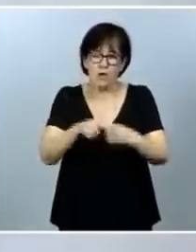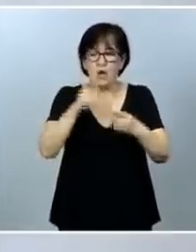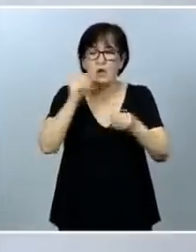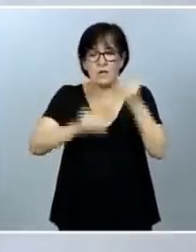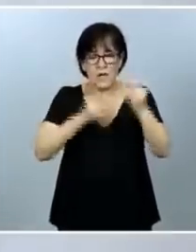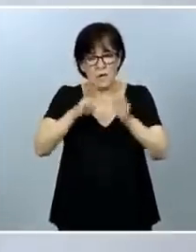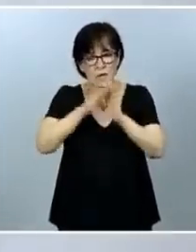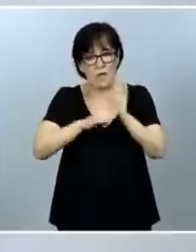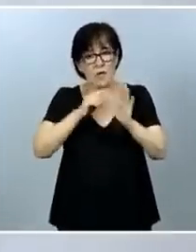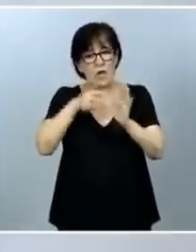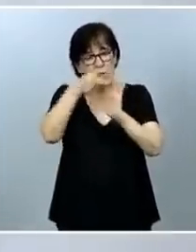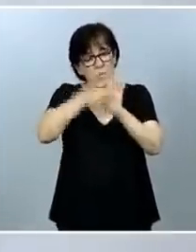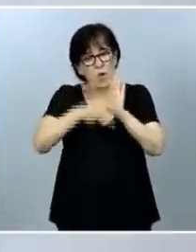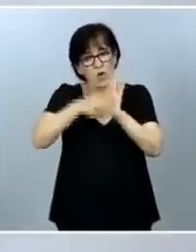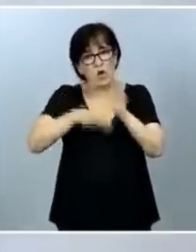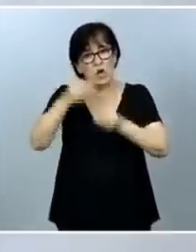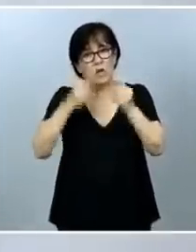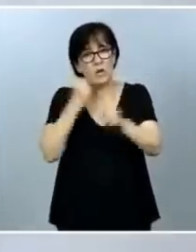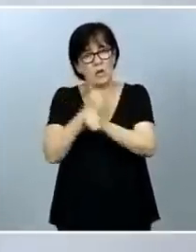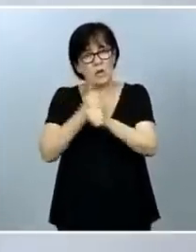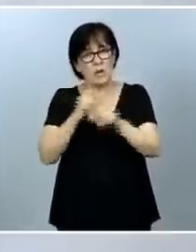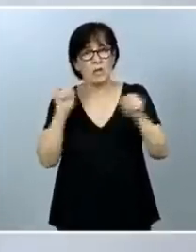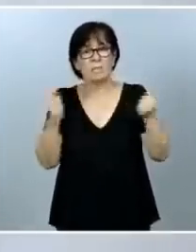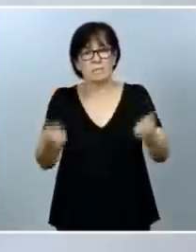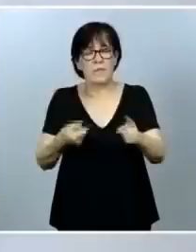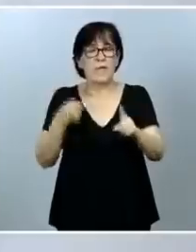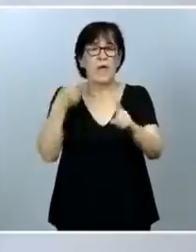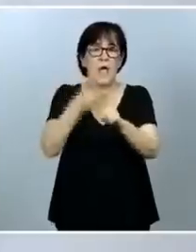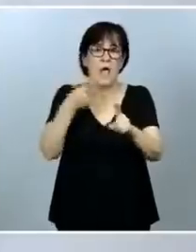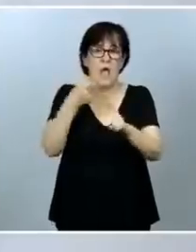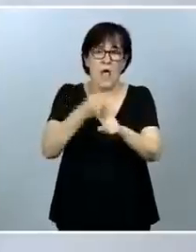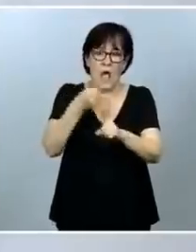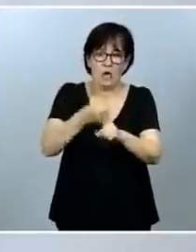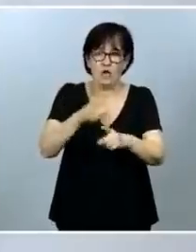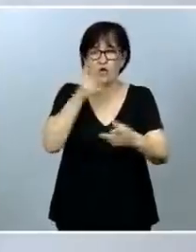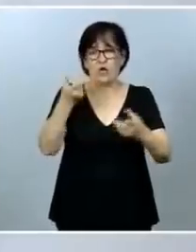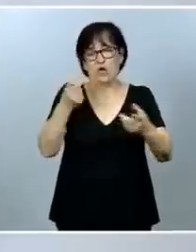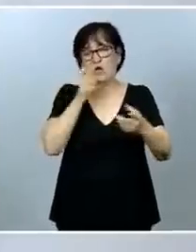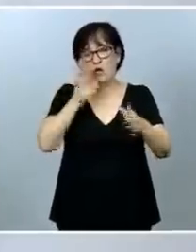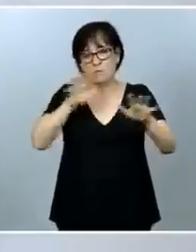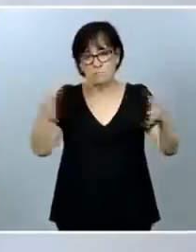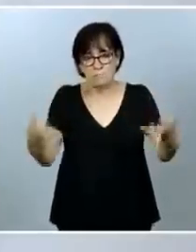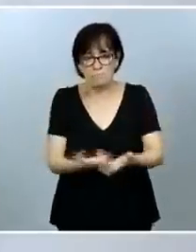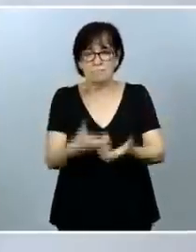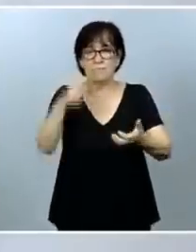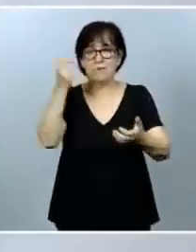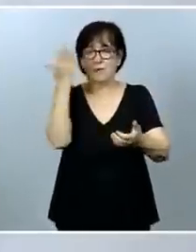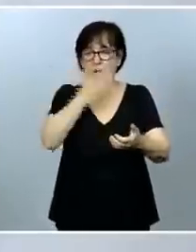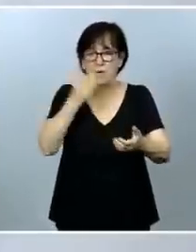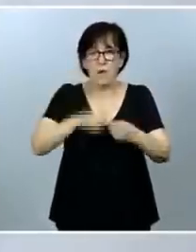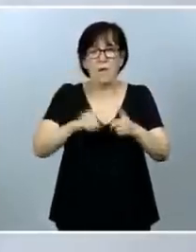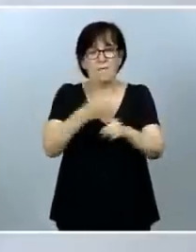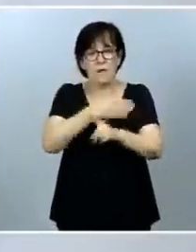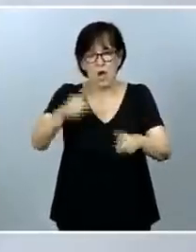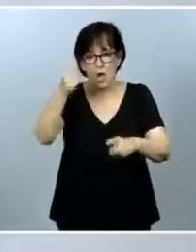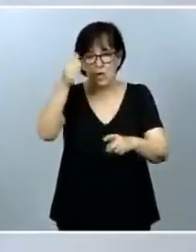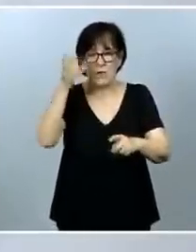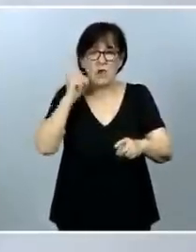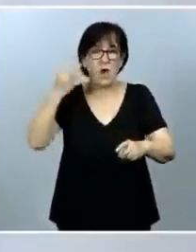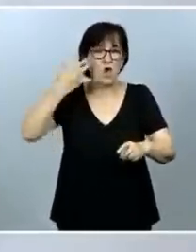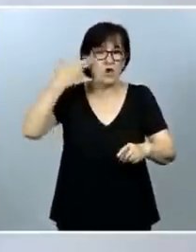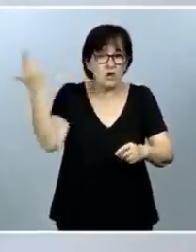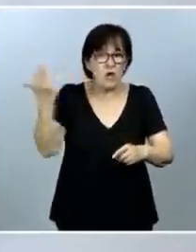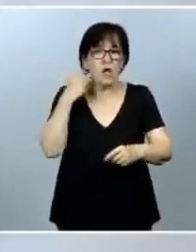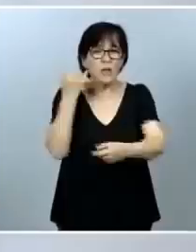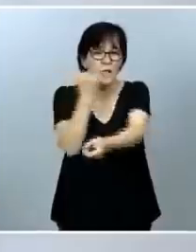protocolos de actuación frente a indicios de acoso escolar, de ciberacoso, de acoso sexual, de violencia de género, de suicidio, de autolesión